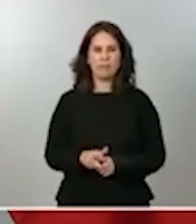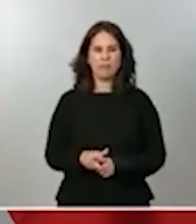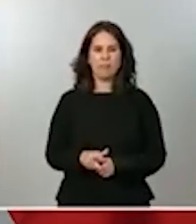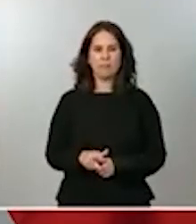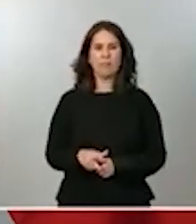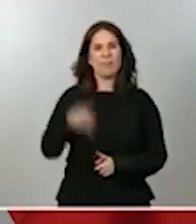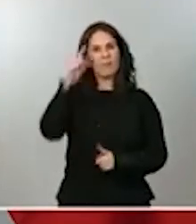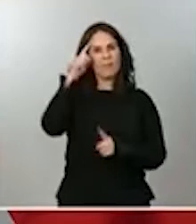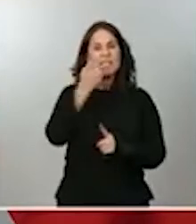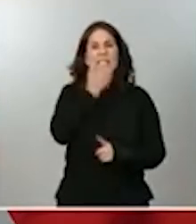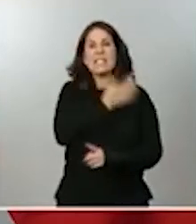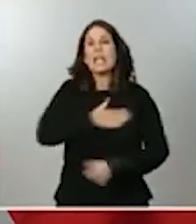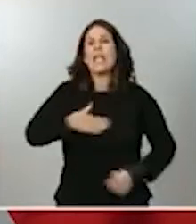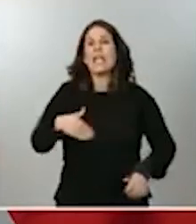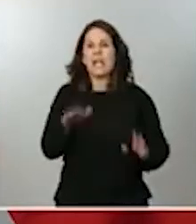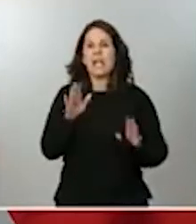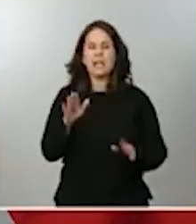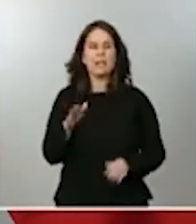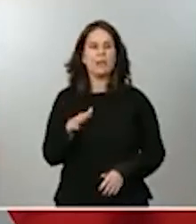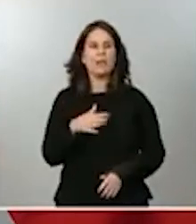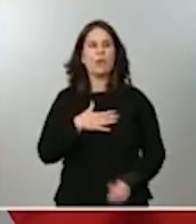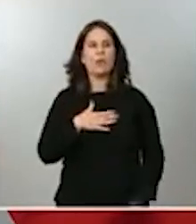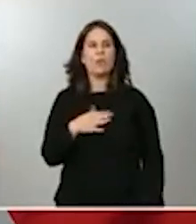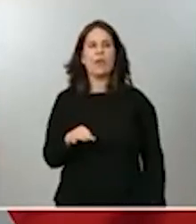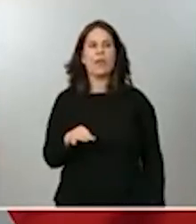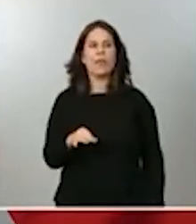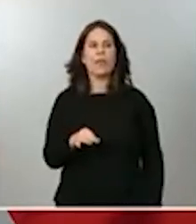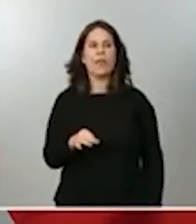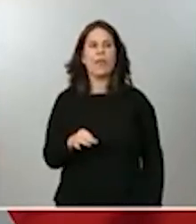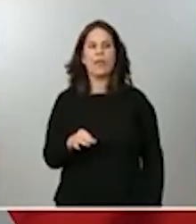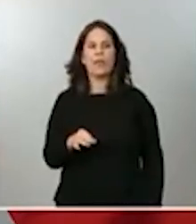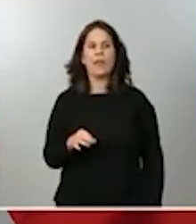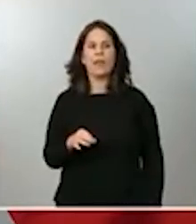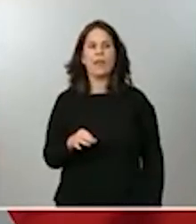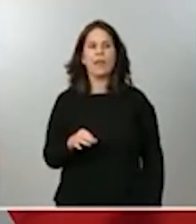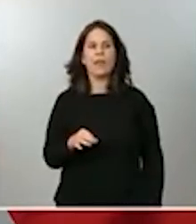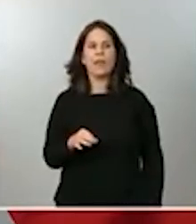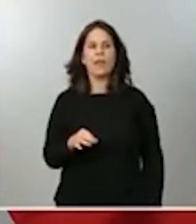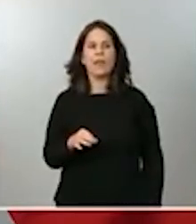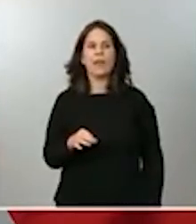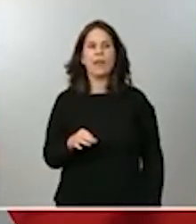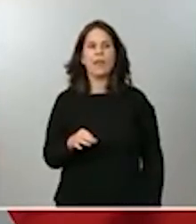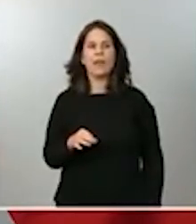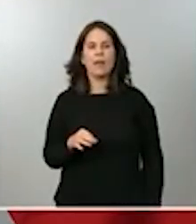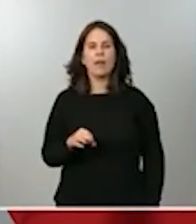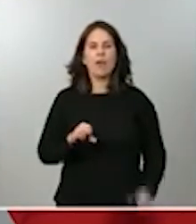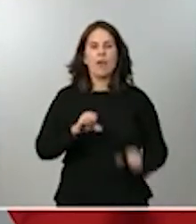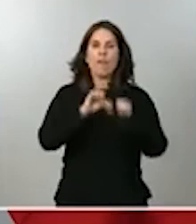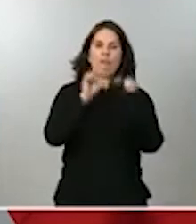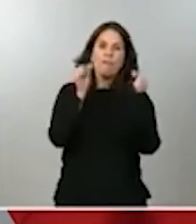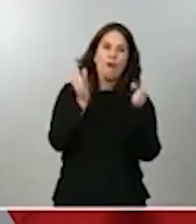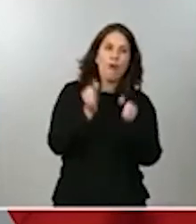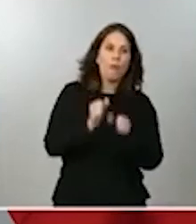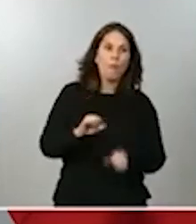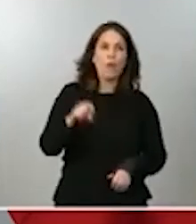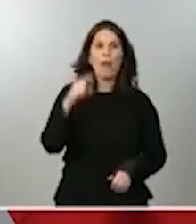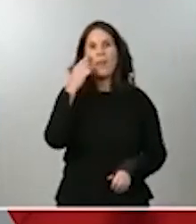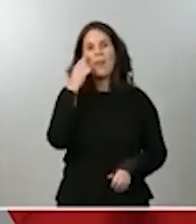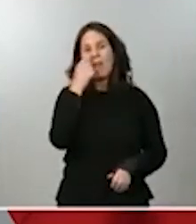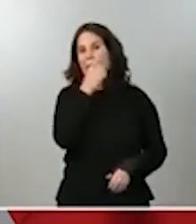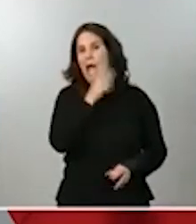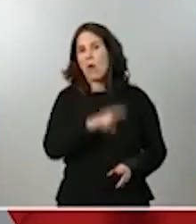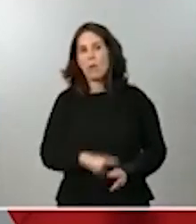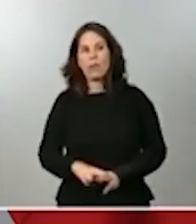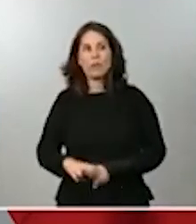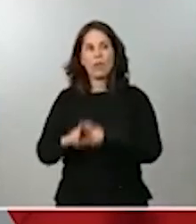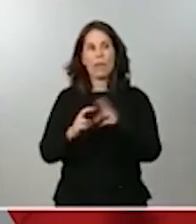acomodar a una fórmula de auditoría que además casi sería más conveniente para que puedan